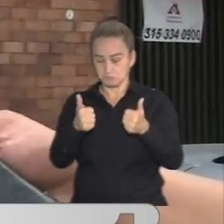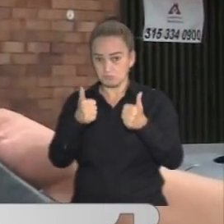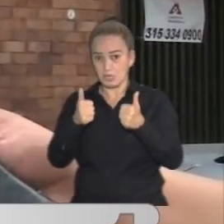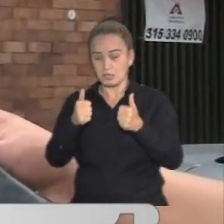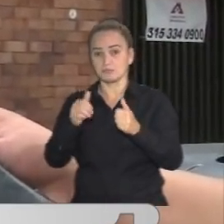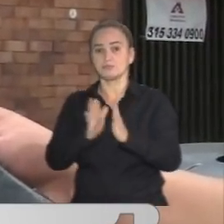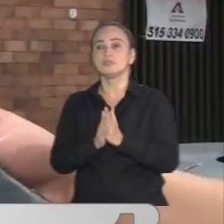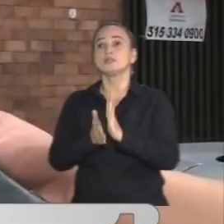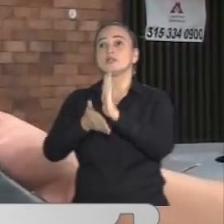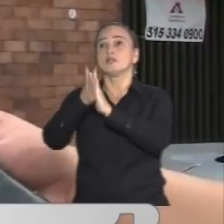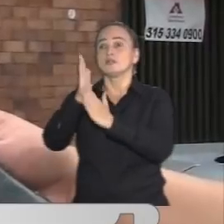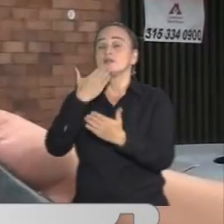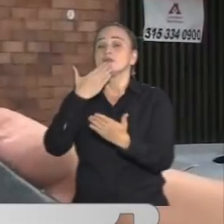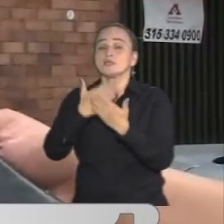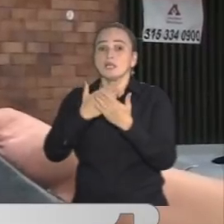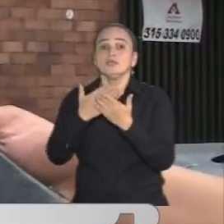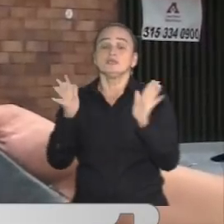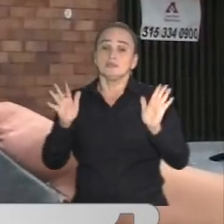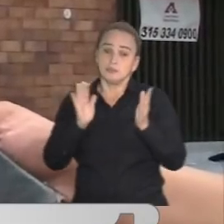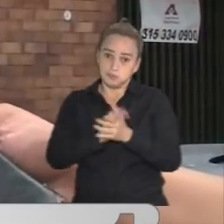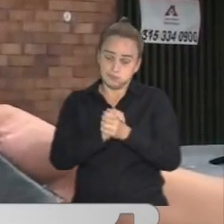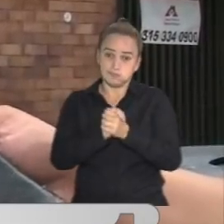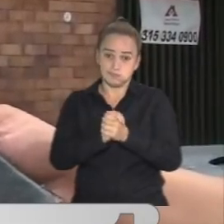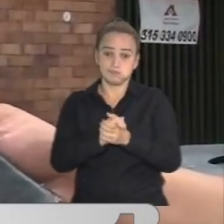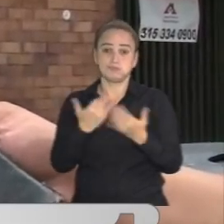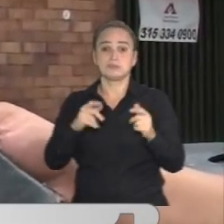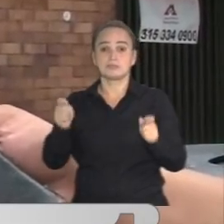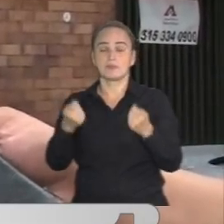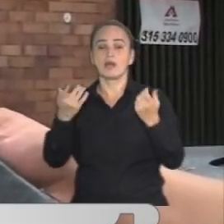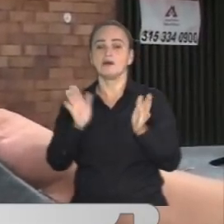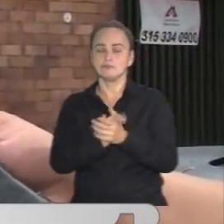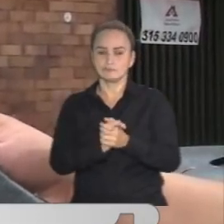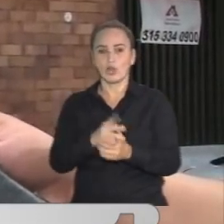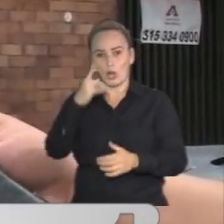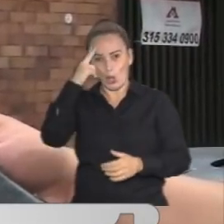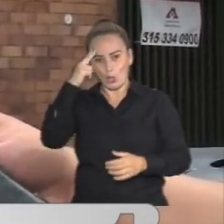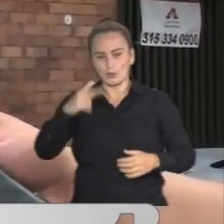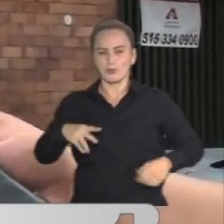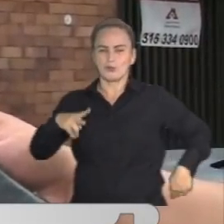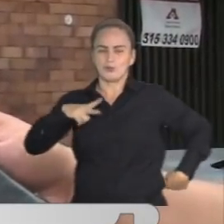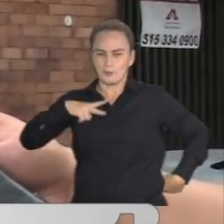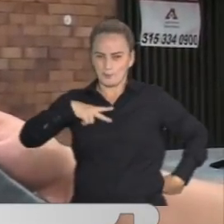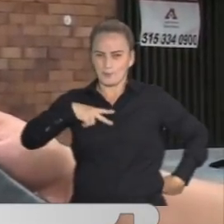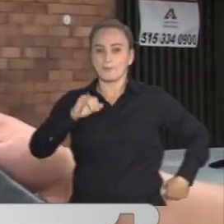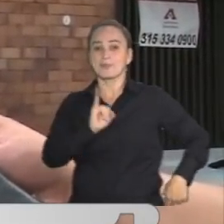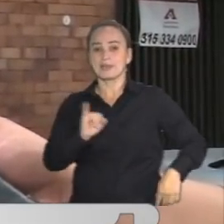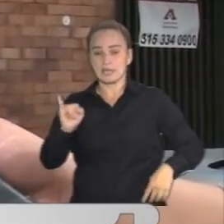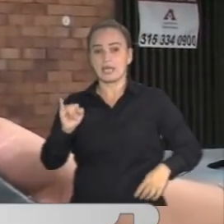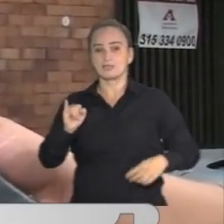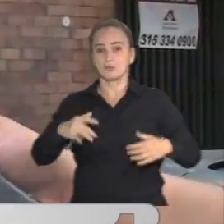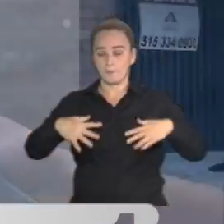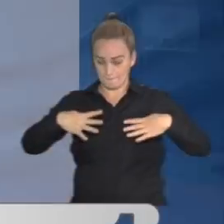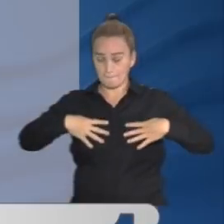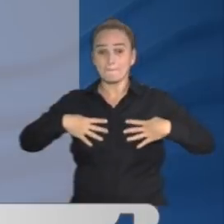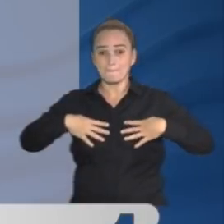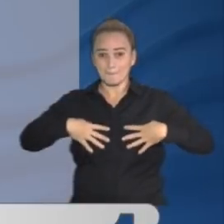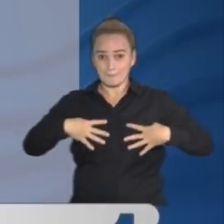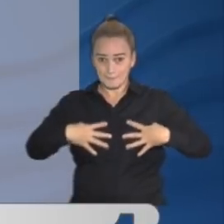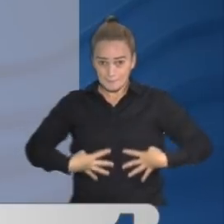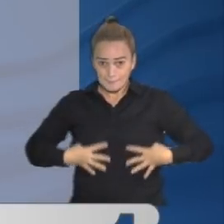para nosotros simboliza un milagro y por supuesto tiene comprometido su pulmón izquierdo, varias costillas